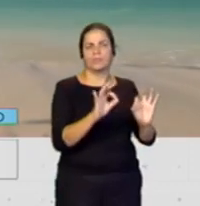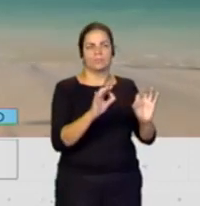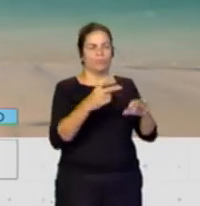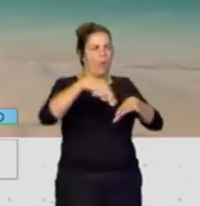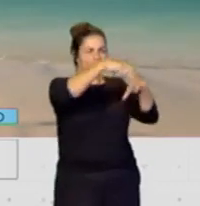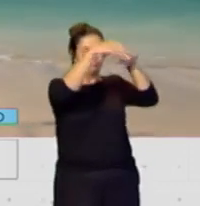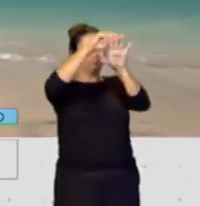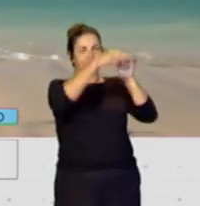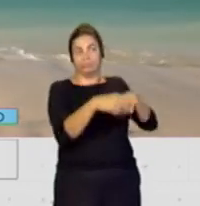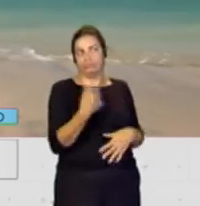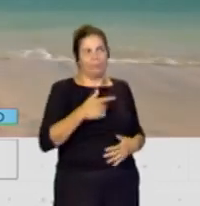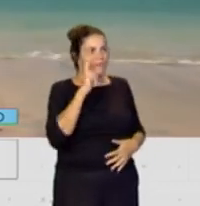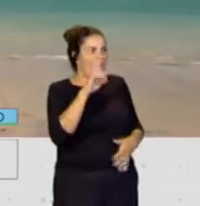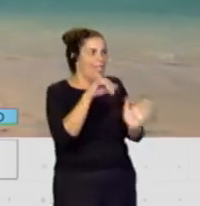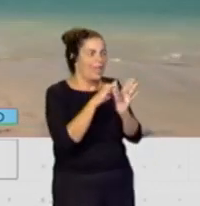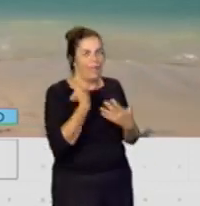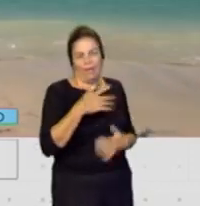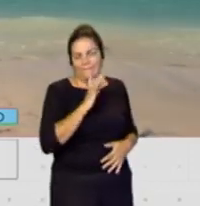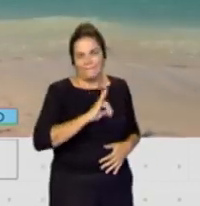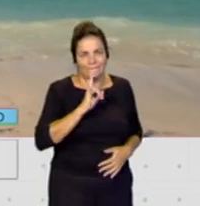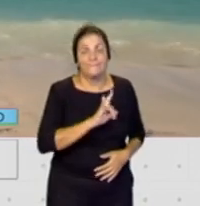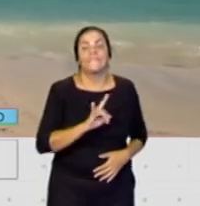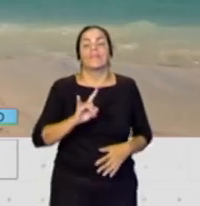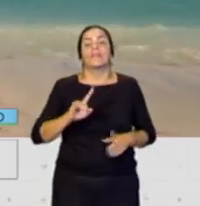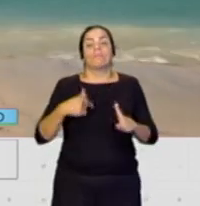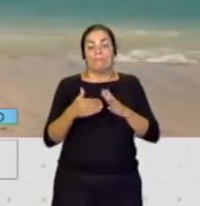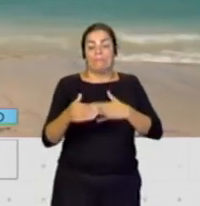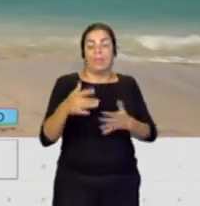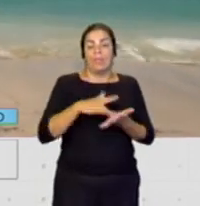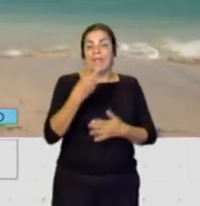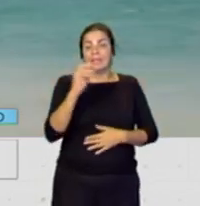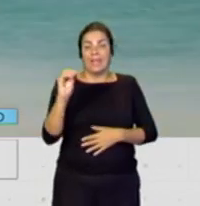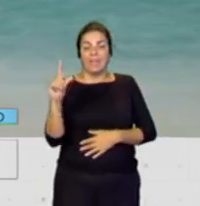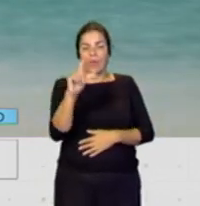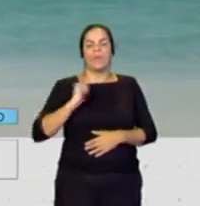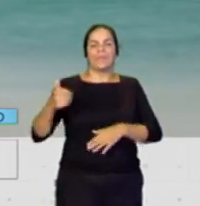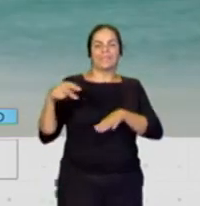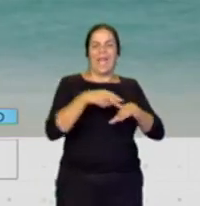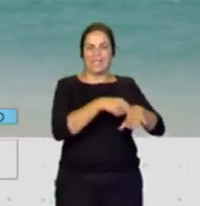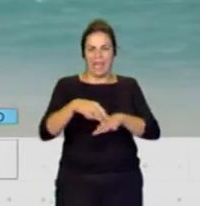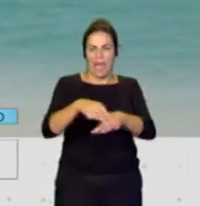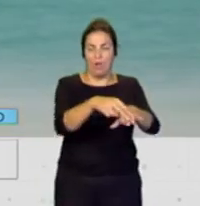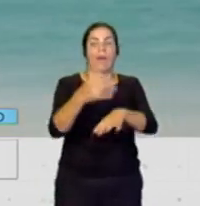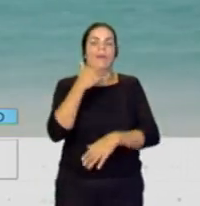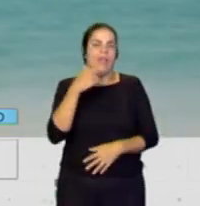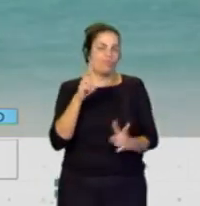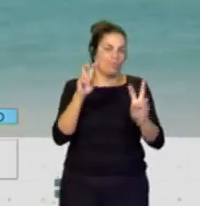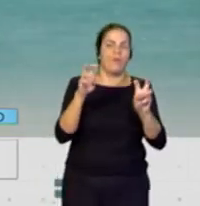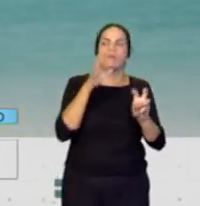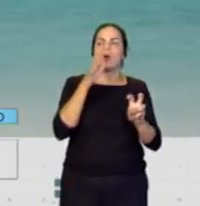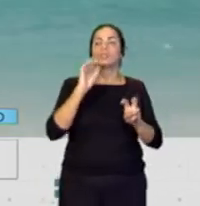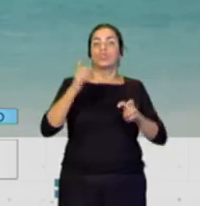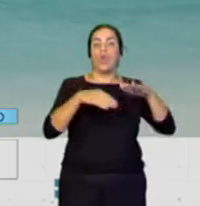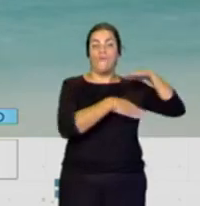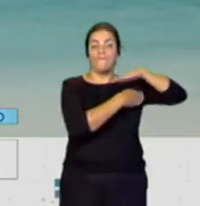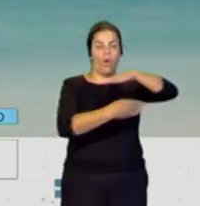cerca. Y a partir del 30 de julio empezamos con el slalom. Y ahí introducimos una novedad. No solo tenemos el foil